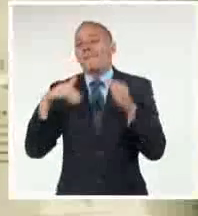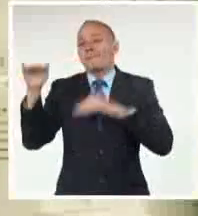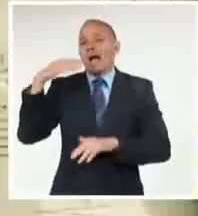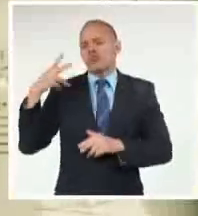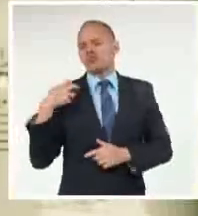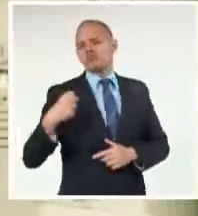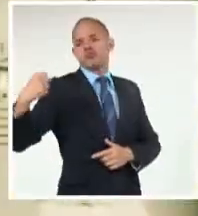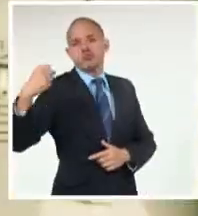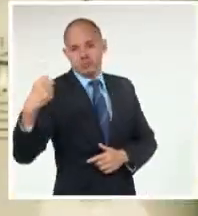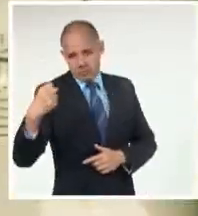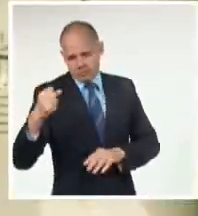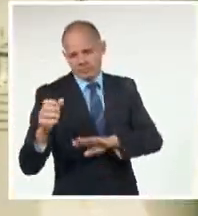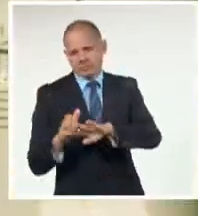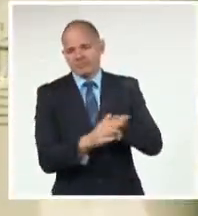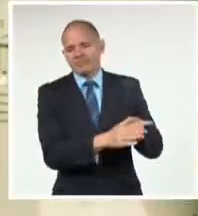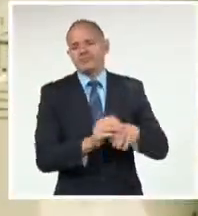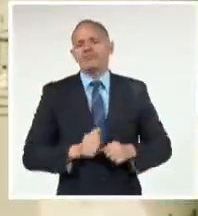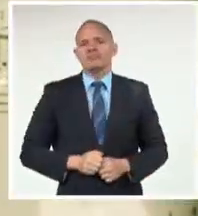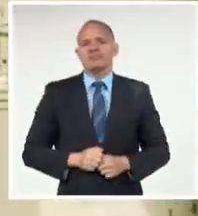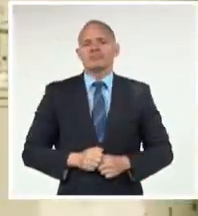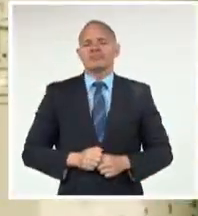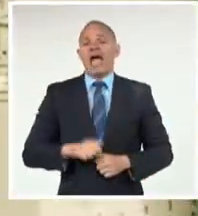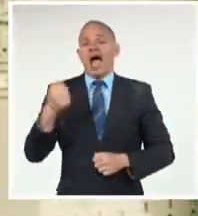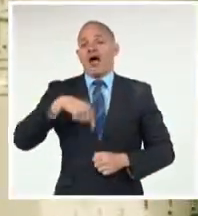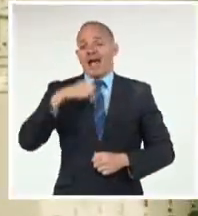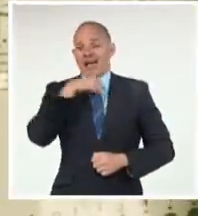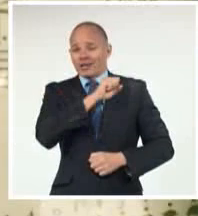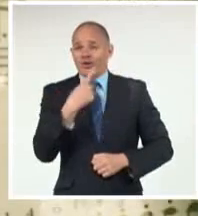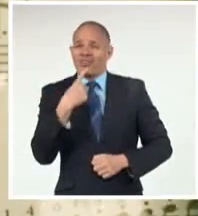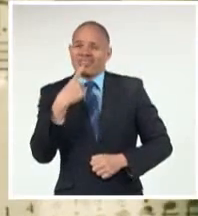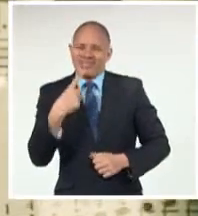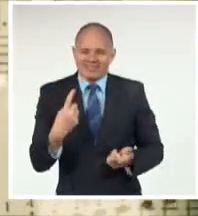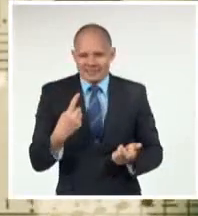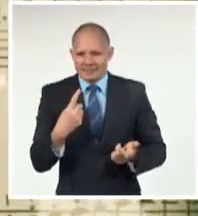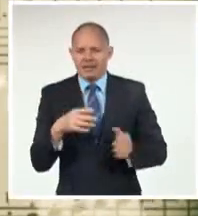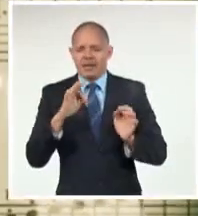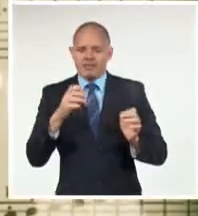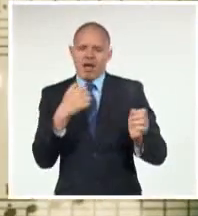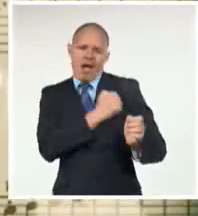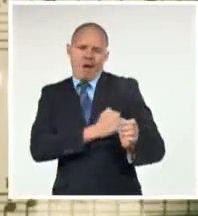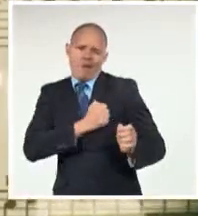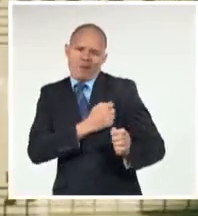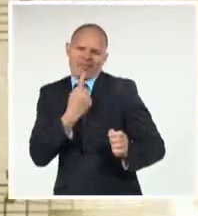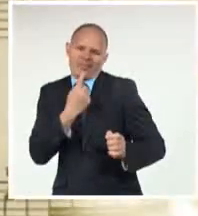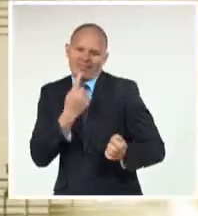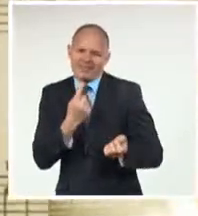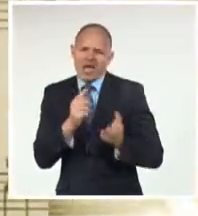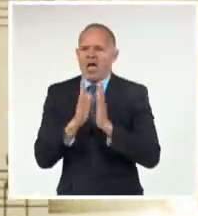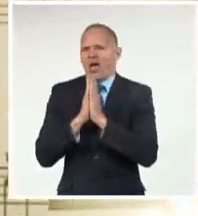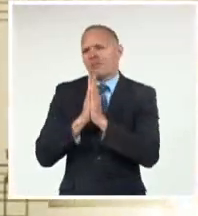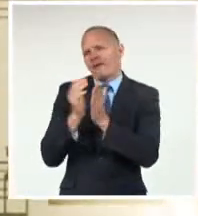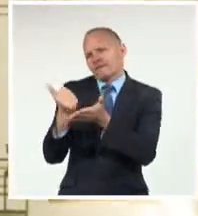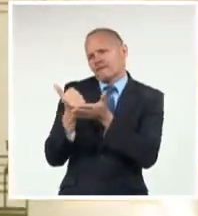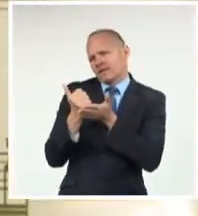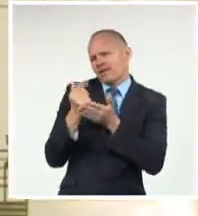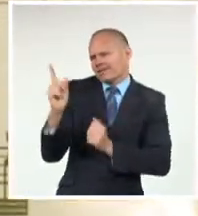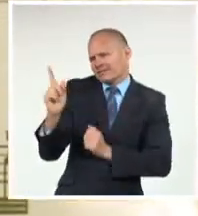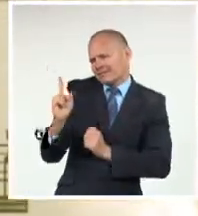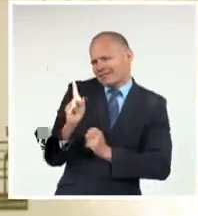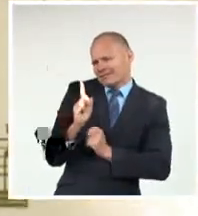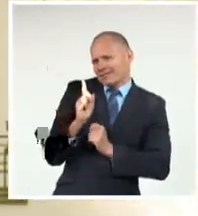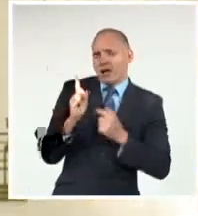Retorna vida mía Que te espero Con una